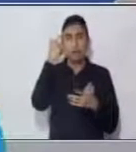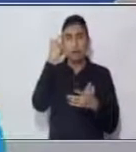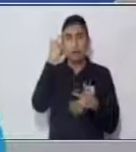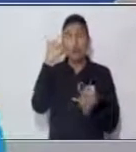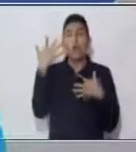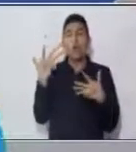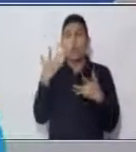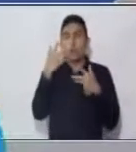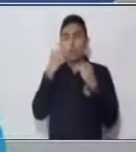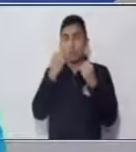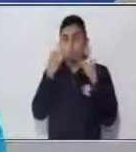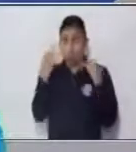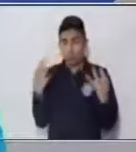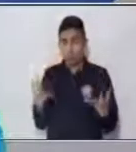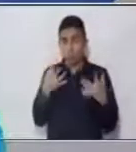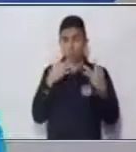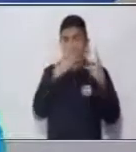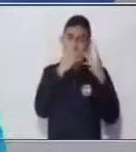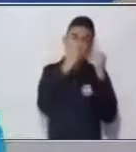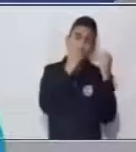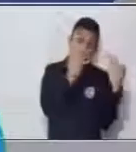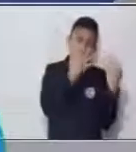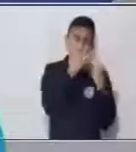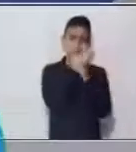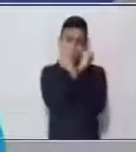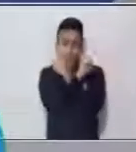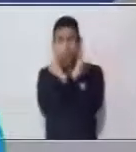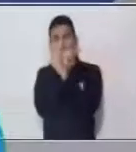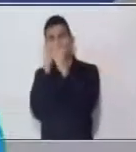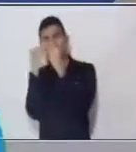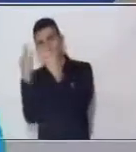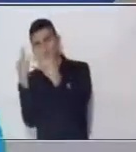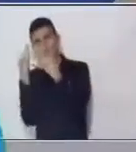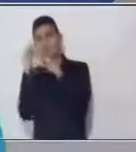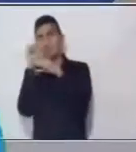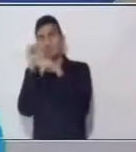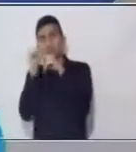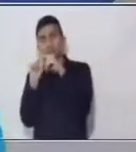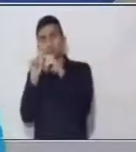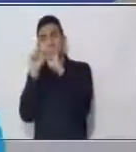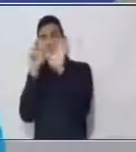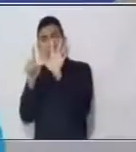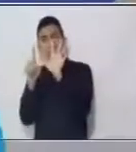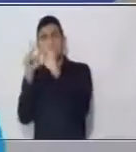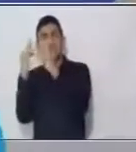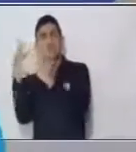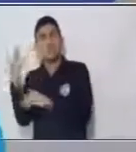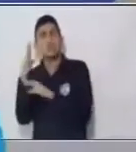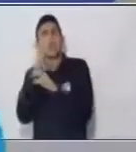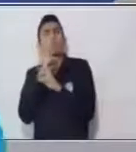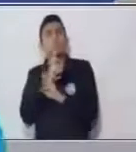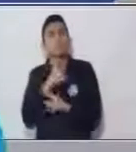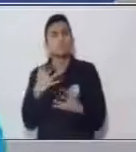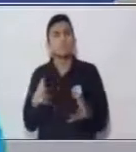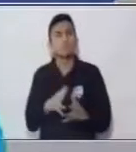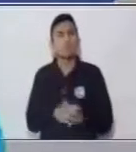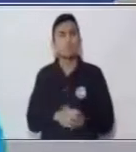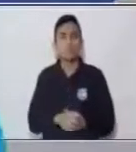sería? Muy bien, sería el 9. Entonces, aquí tenemos la primera respuesta.